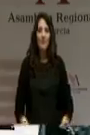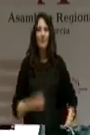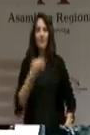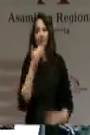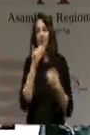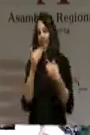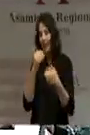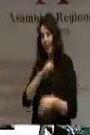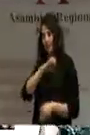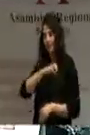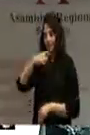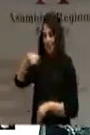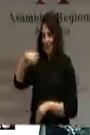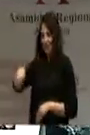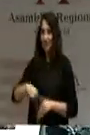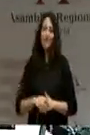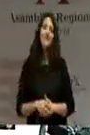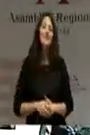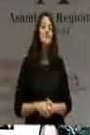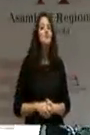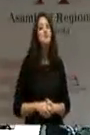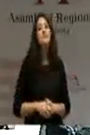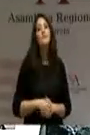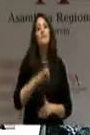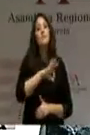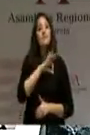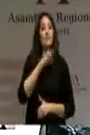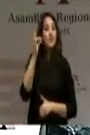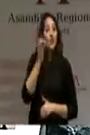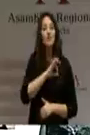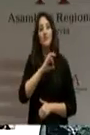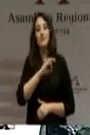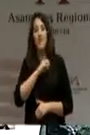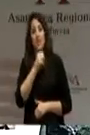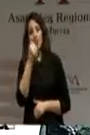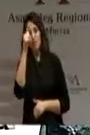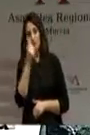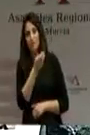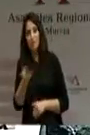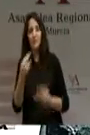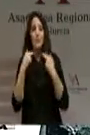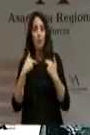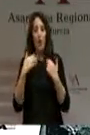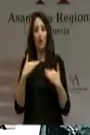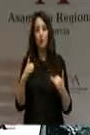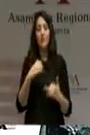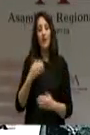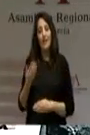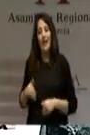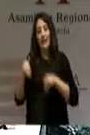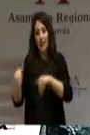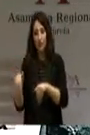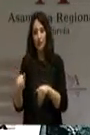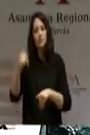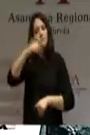Señor presidente, señoras y señores diputados, señor candidato, afrontamos este debate de